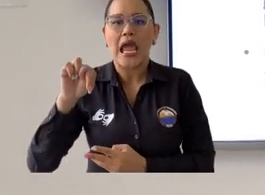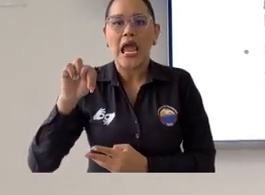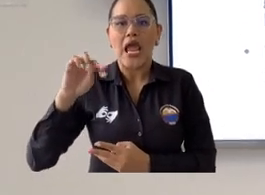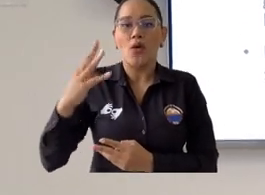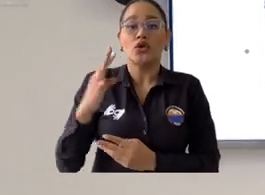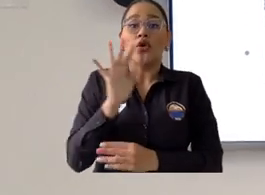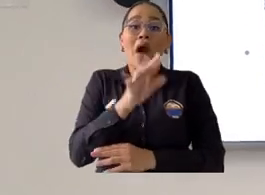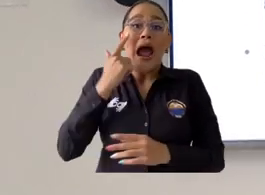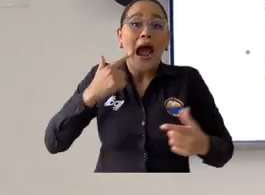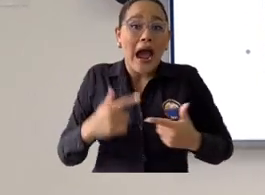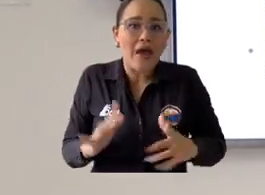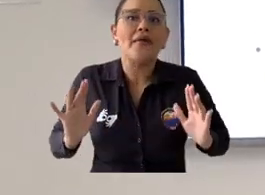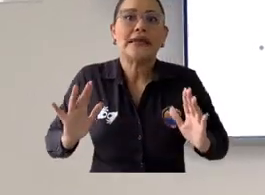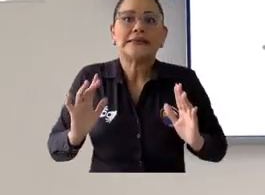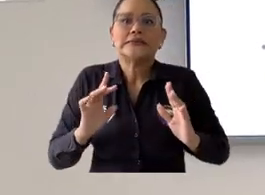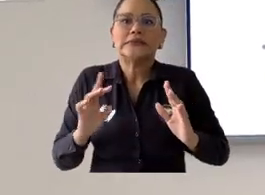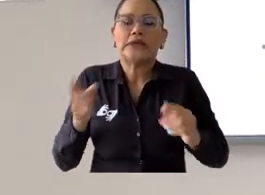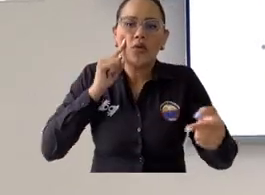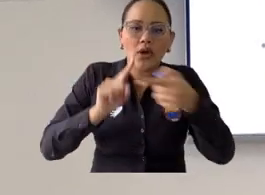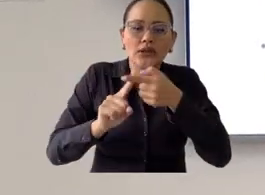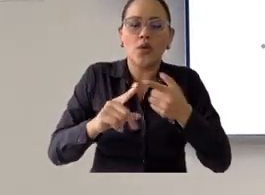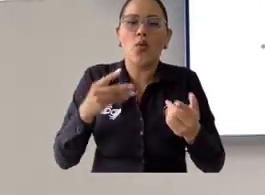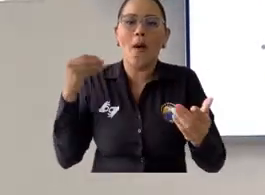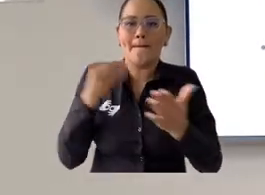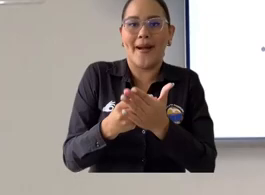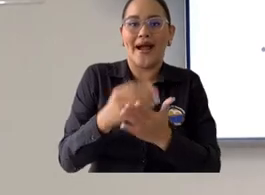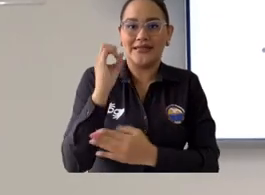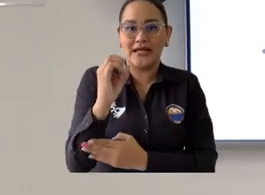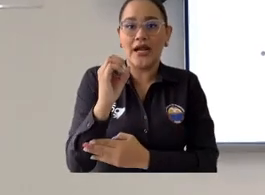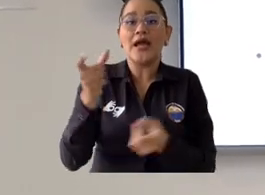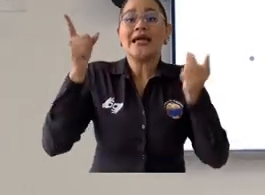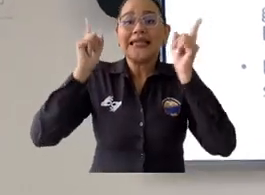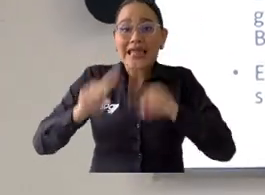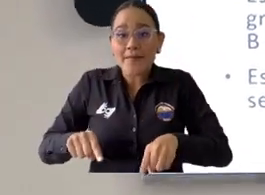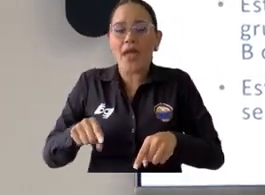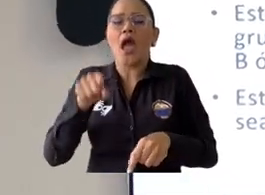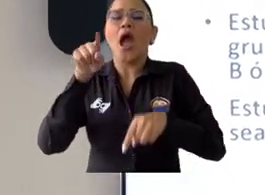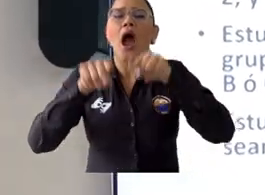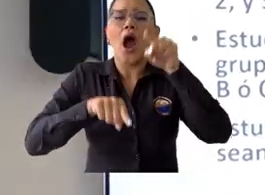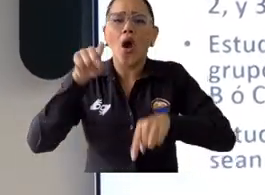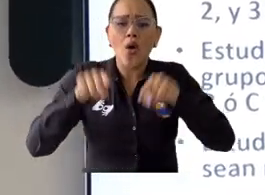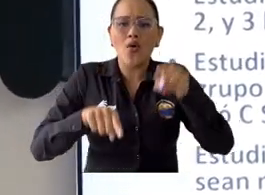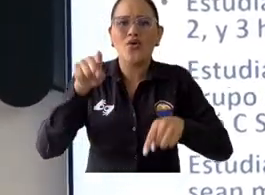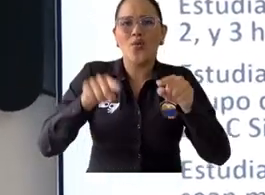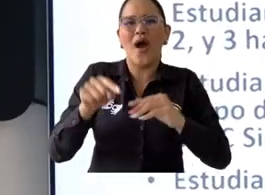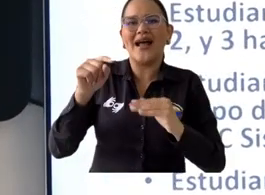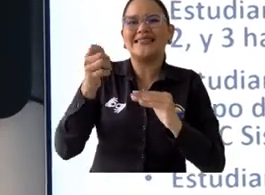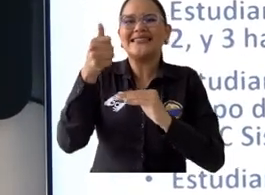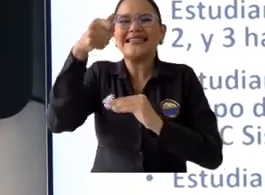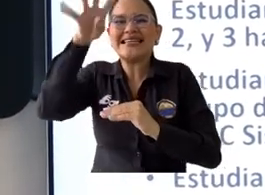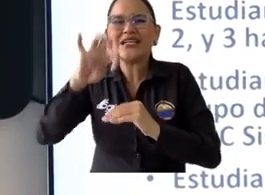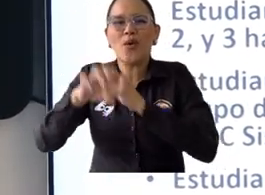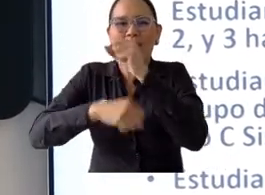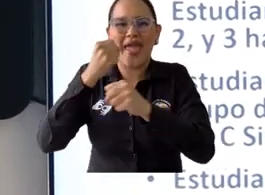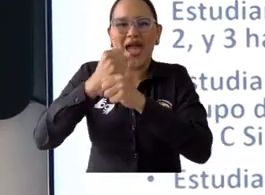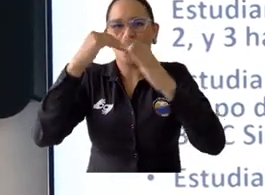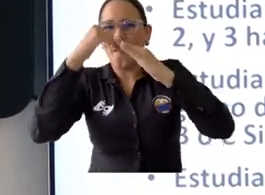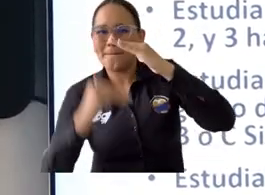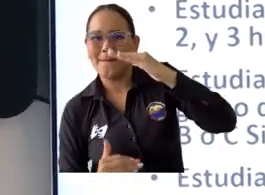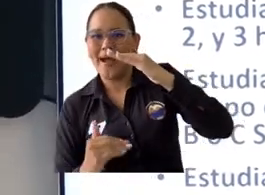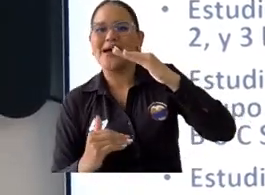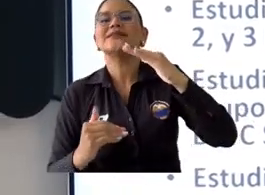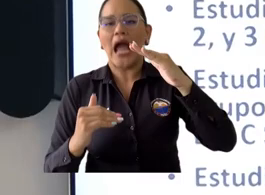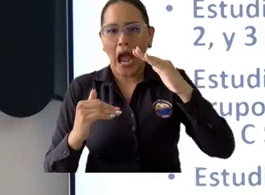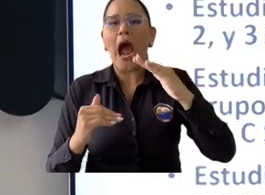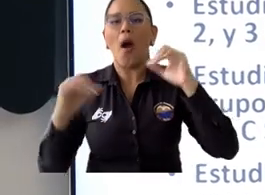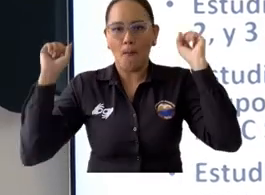que establece la ley, pues hay una serie de exclusiones, como son las de tener título profesional universitario de posgrado y haber sido beneficiario de otro